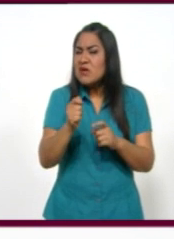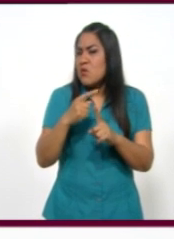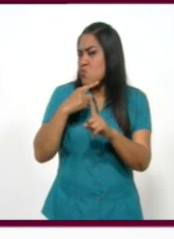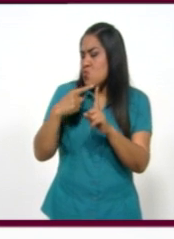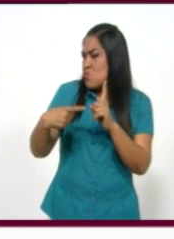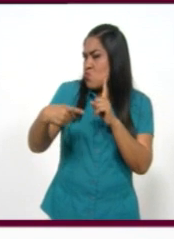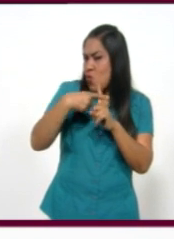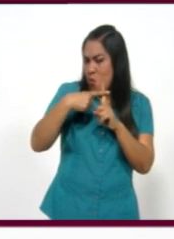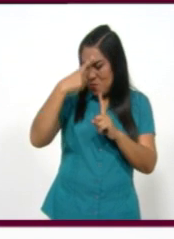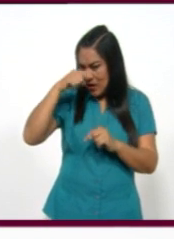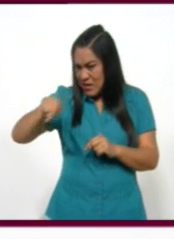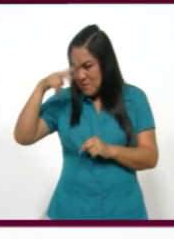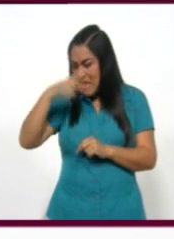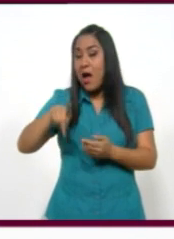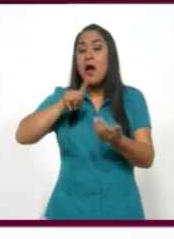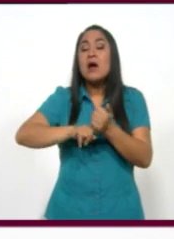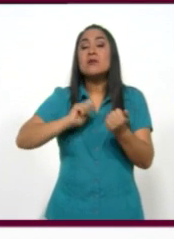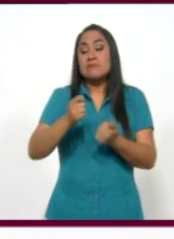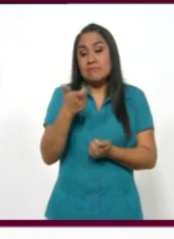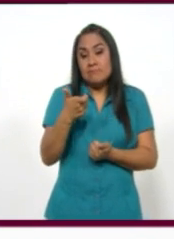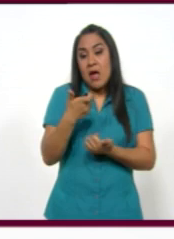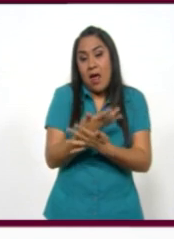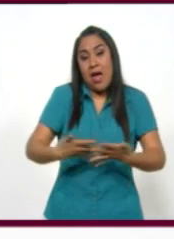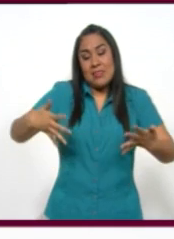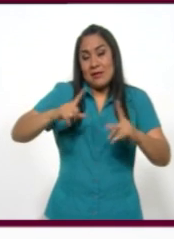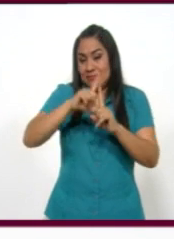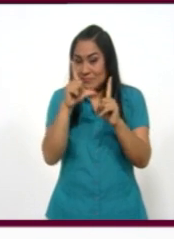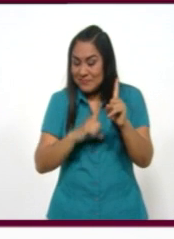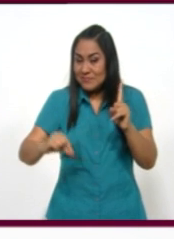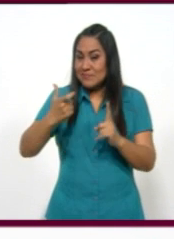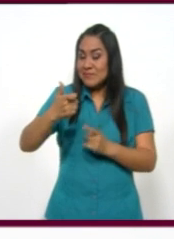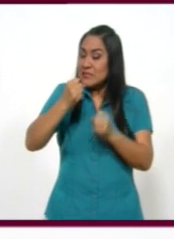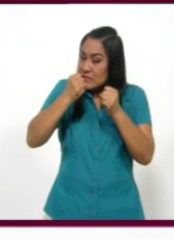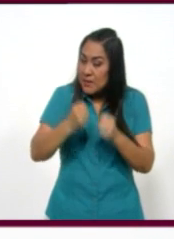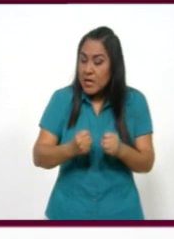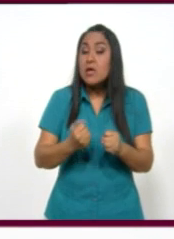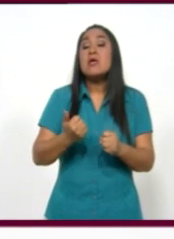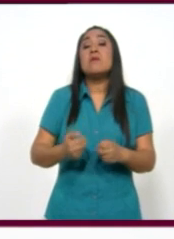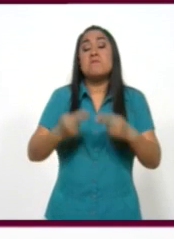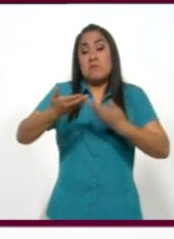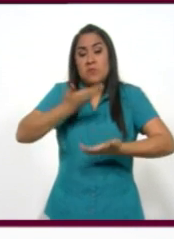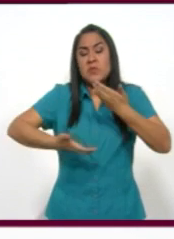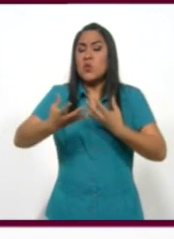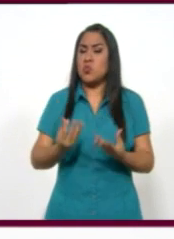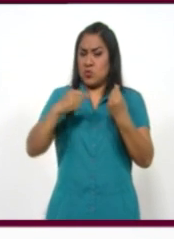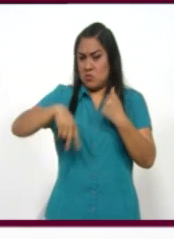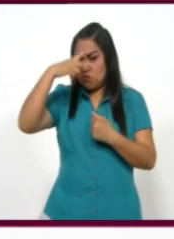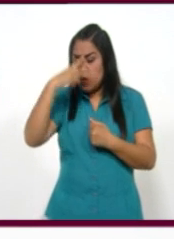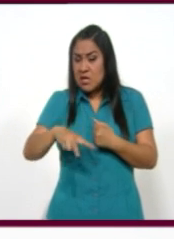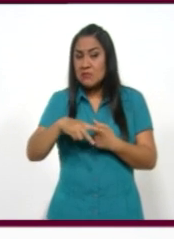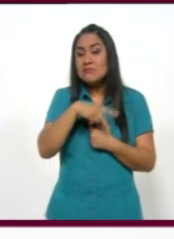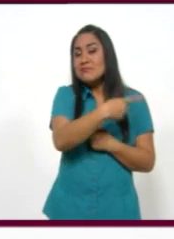México? La parte macroeconómica, la estabilidad macroeconómica, el tamaño del mercado. Somos muchos mexicanos con un